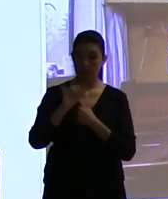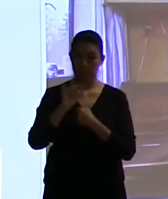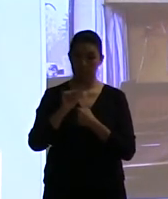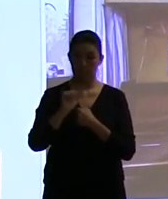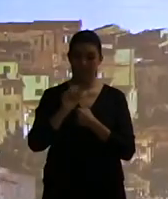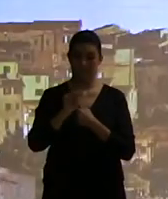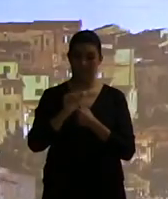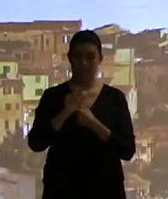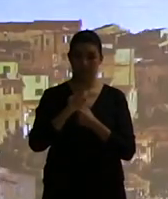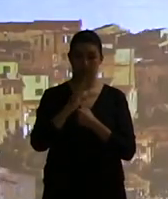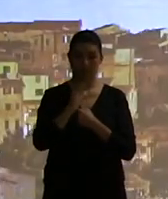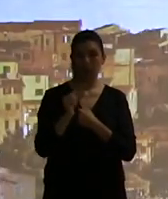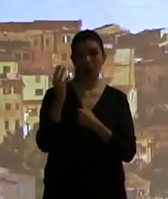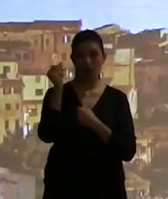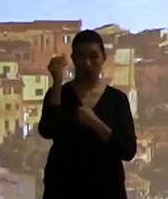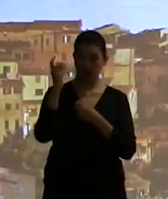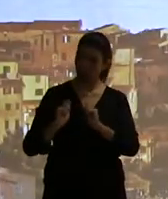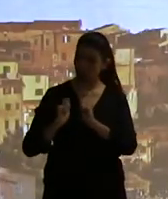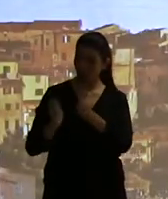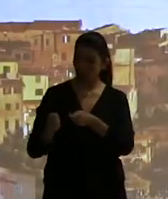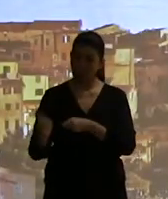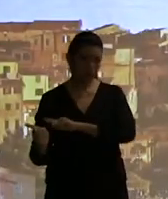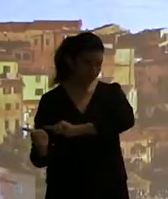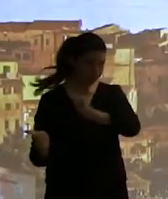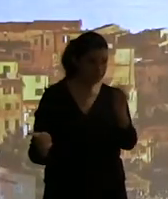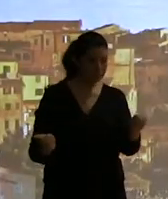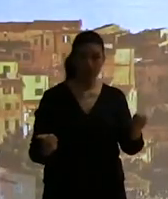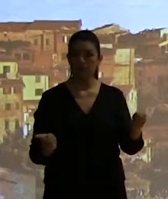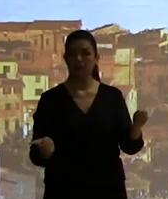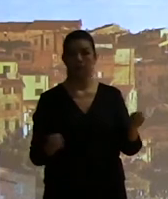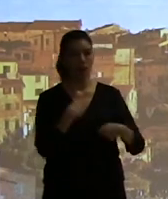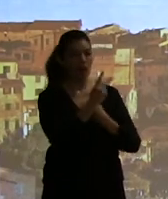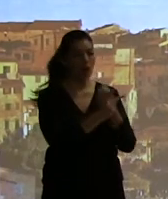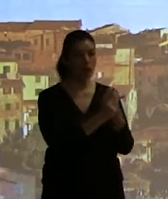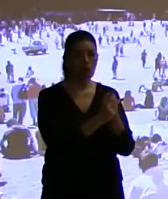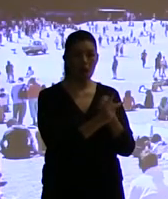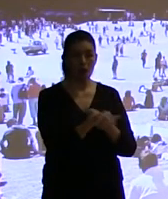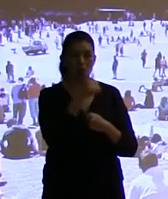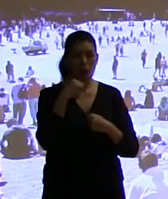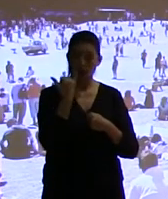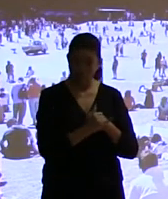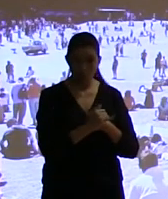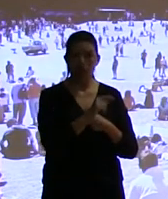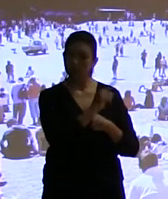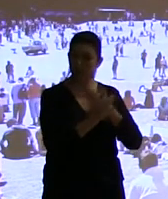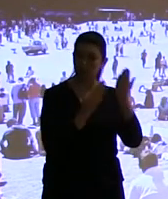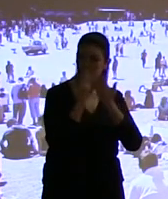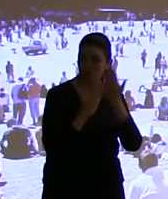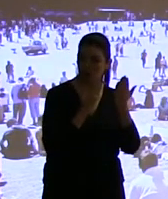y empiezan en las ciudades italianas